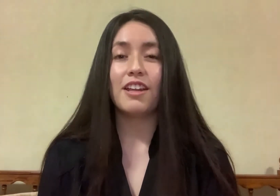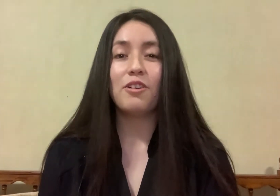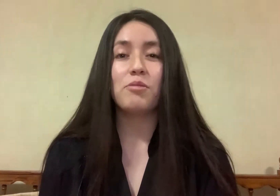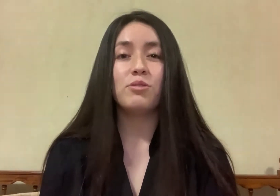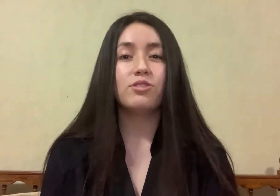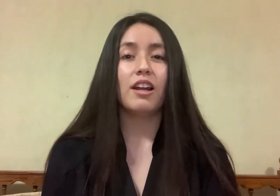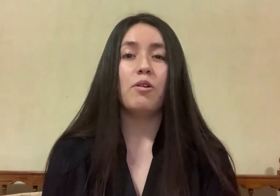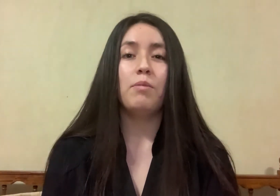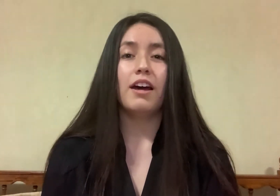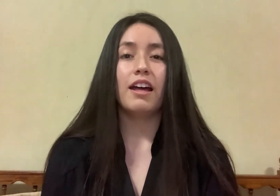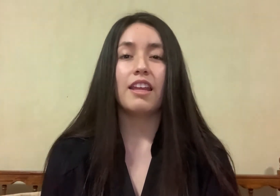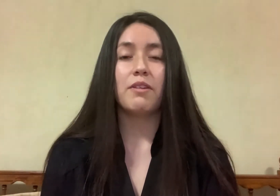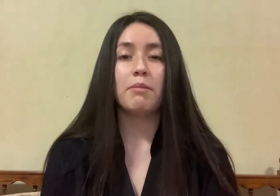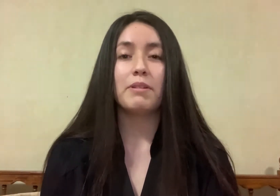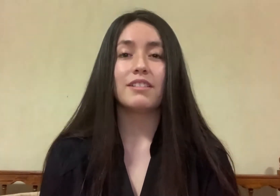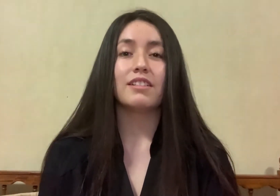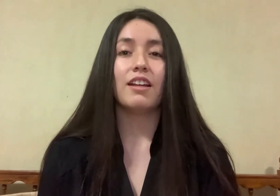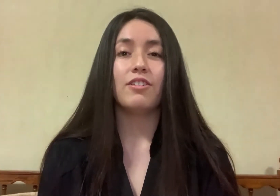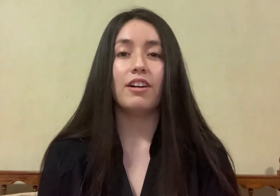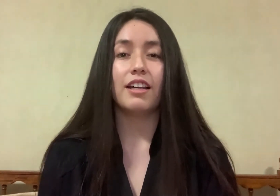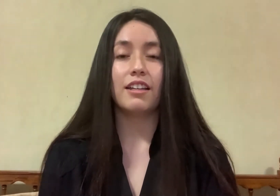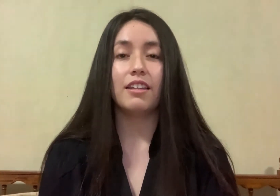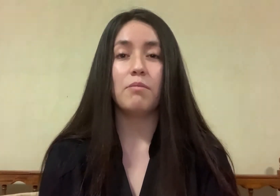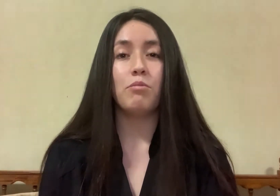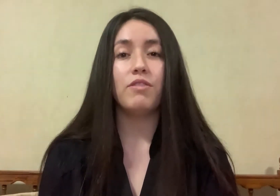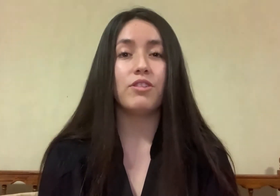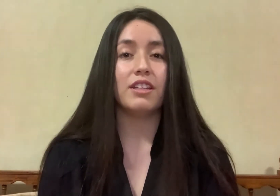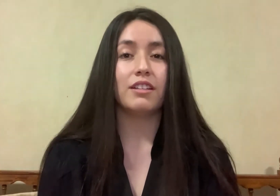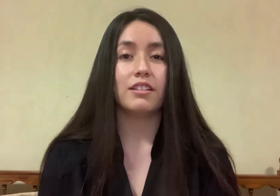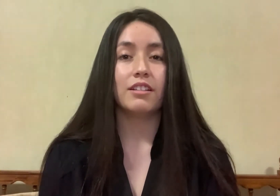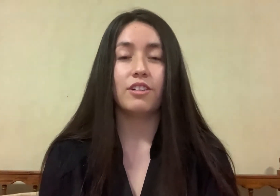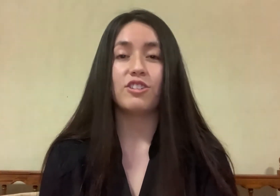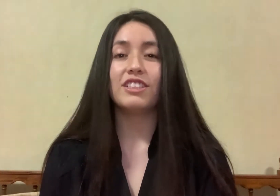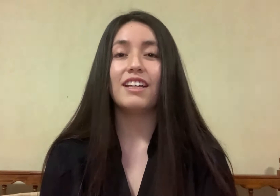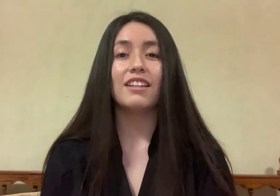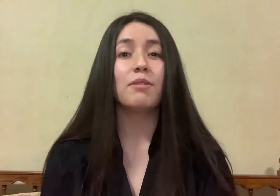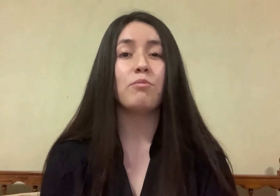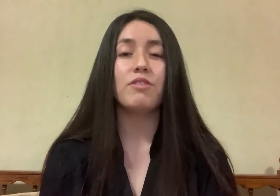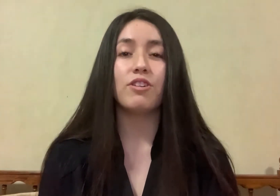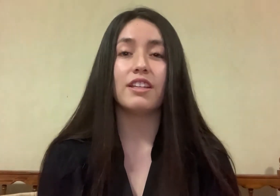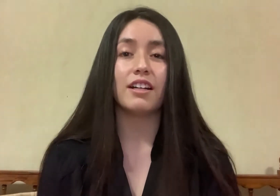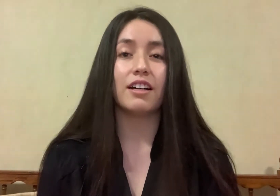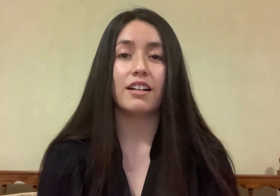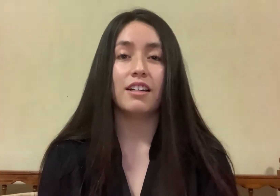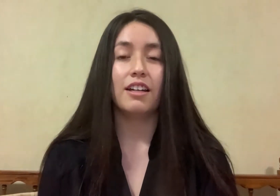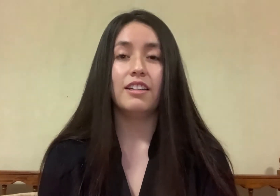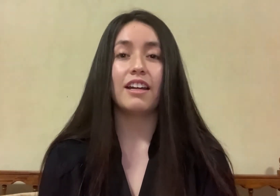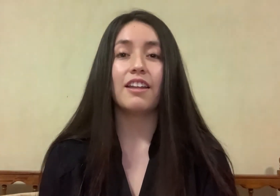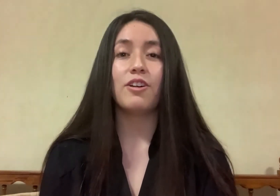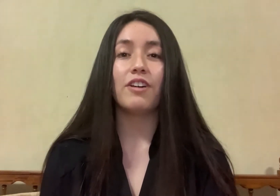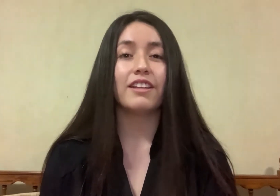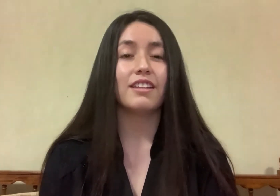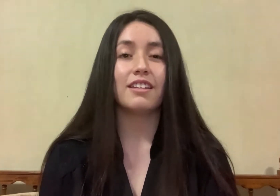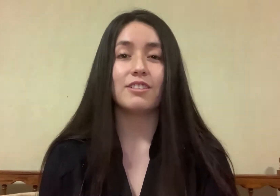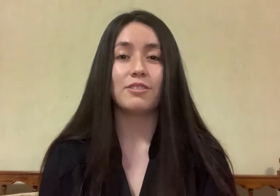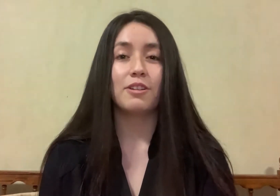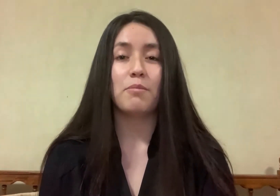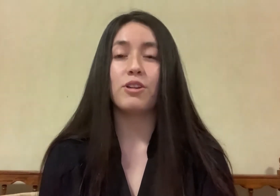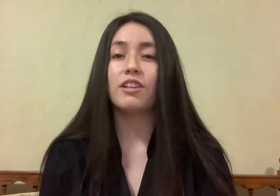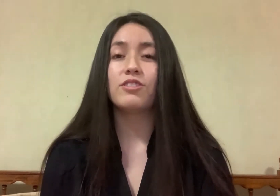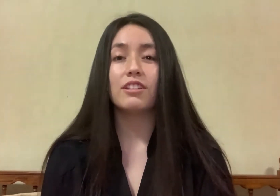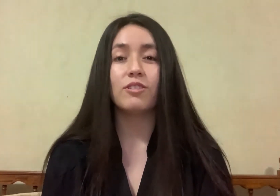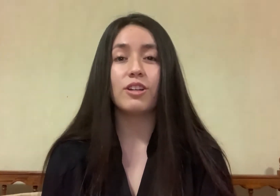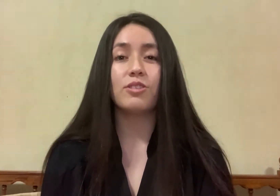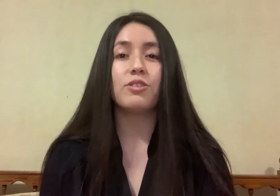Yo agradezco mucho a la Upla de haberme presentado a gente muy bonita. Conocí a gente muy bonita acá. Y agradezco bastante eso,